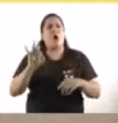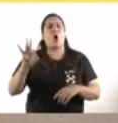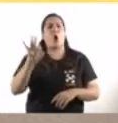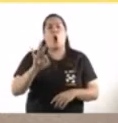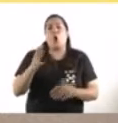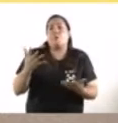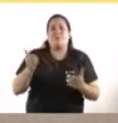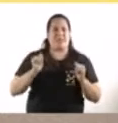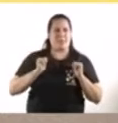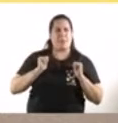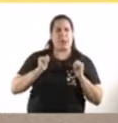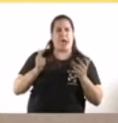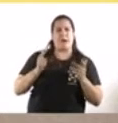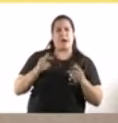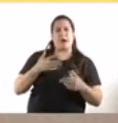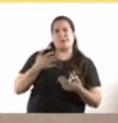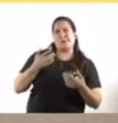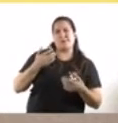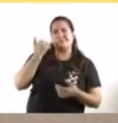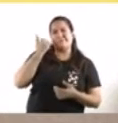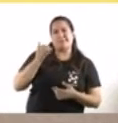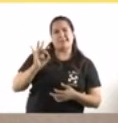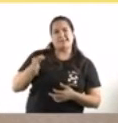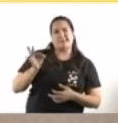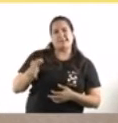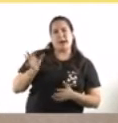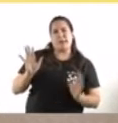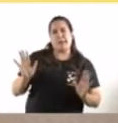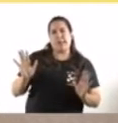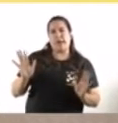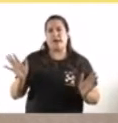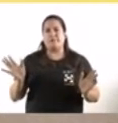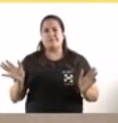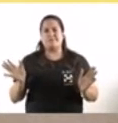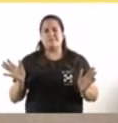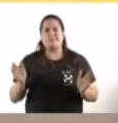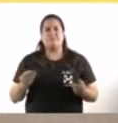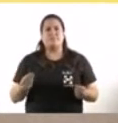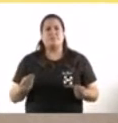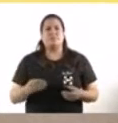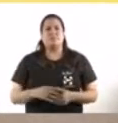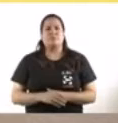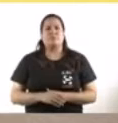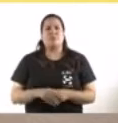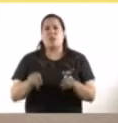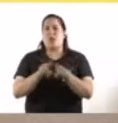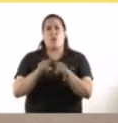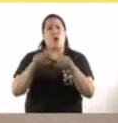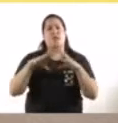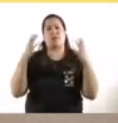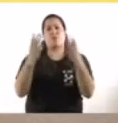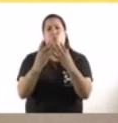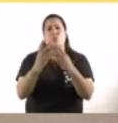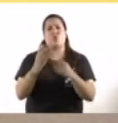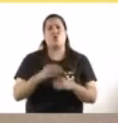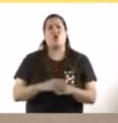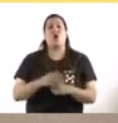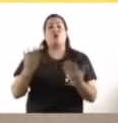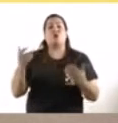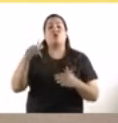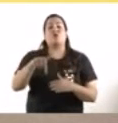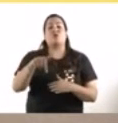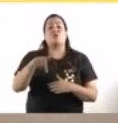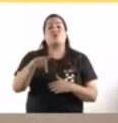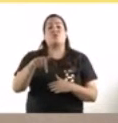era el esperado de acuerdo a la realidad que uno ve desde afuera y que se va dando en todo el mundo? Y a partir de eso, ¿qué